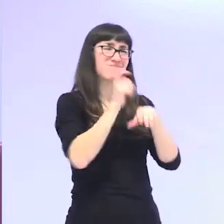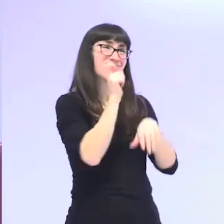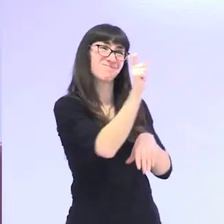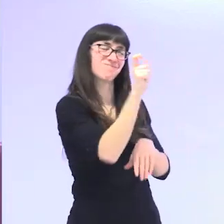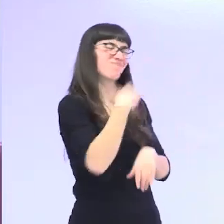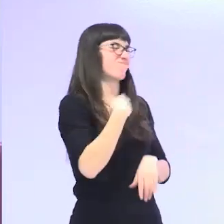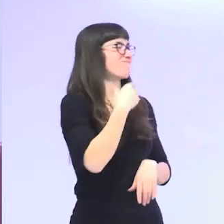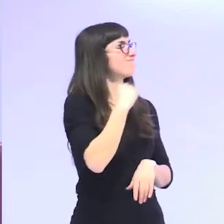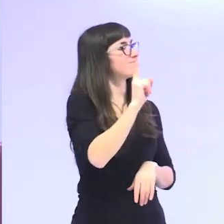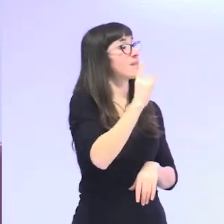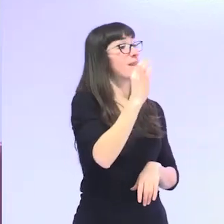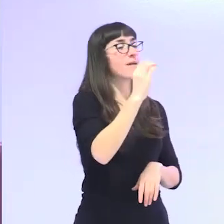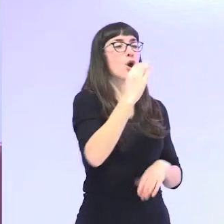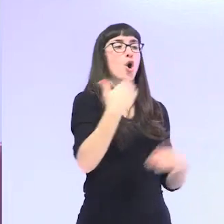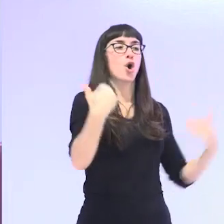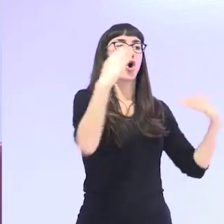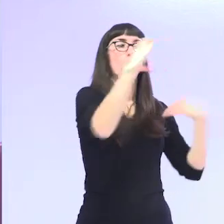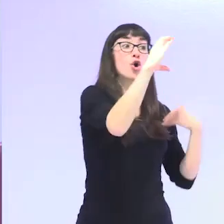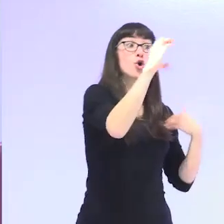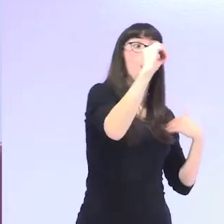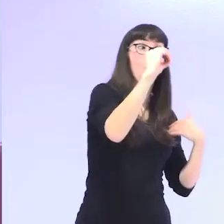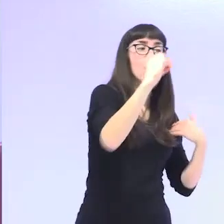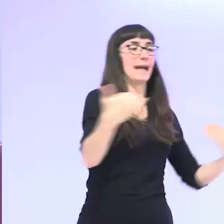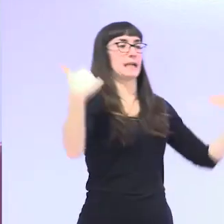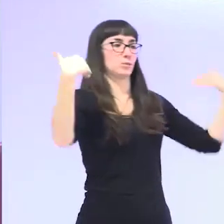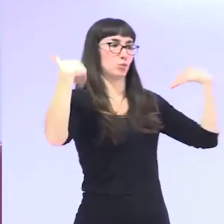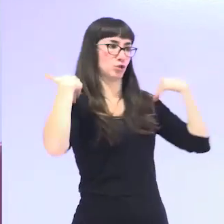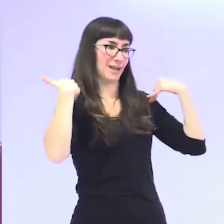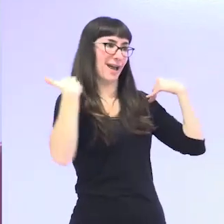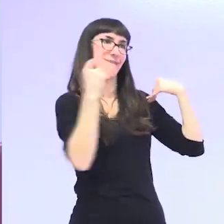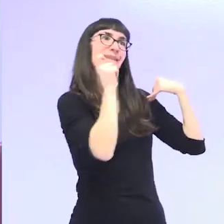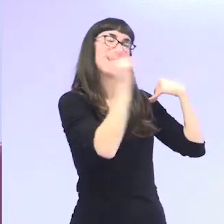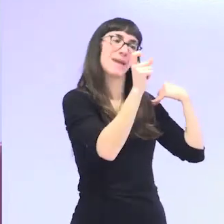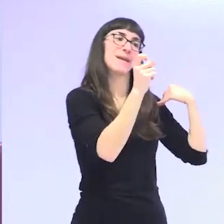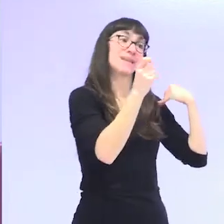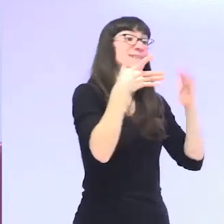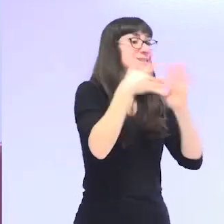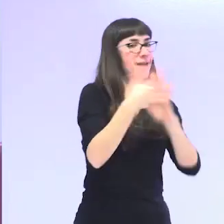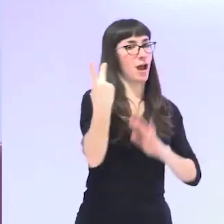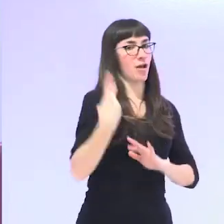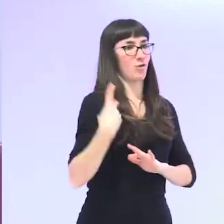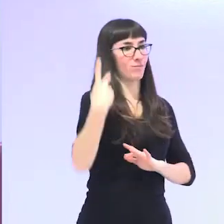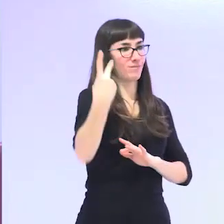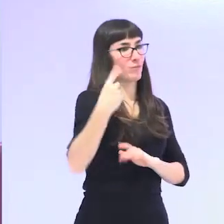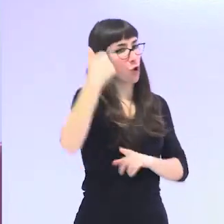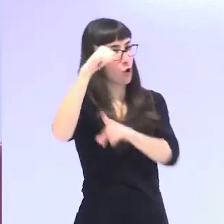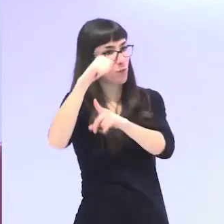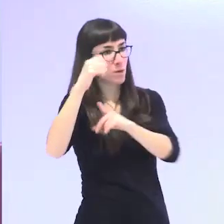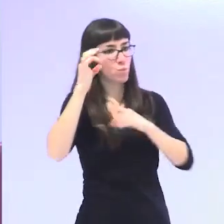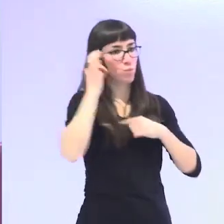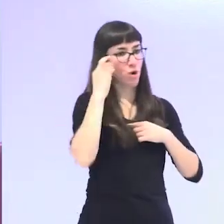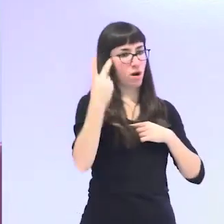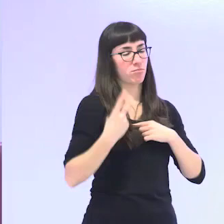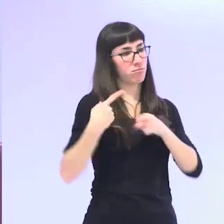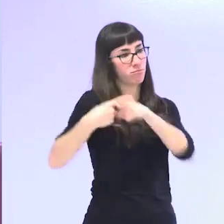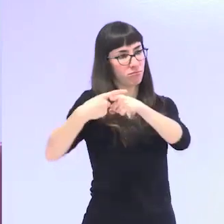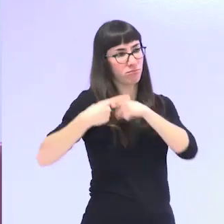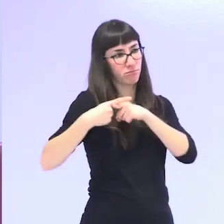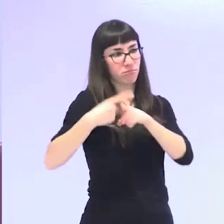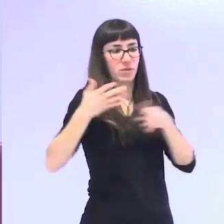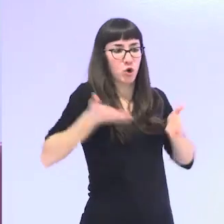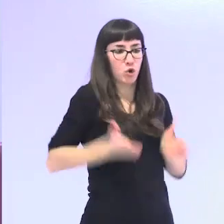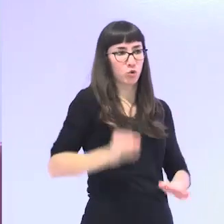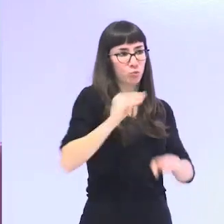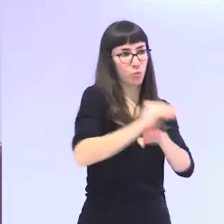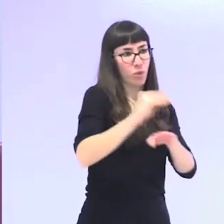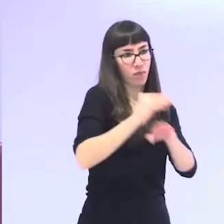porque cuidar tiene que ser algo compartido y el cuidado tiene ya que salir del ámbito privado y del rol femenino y